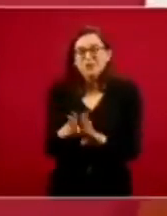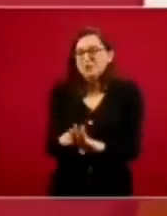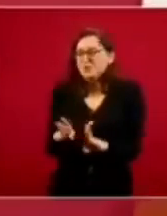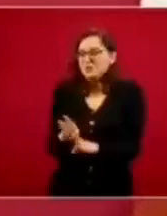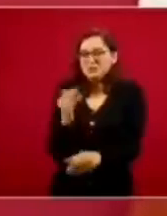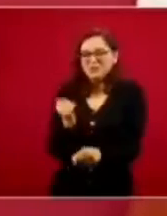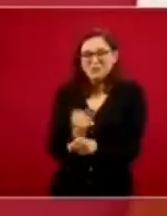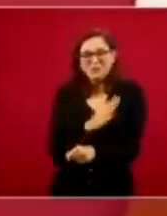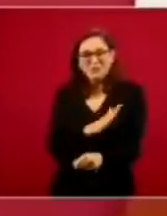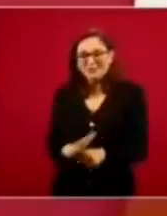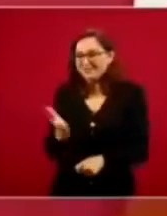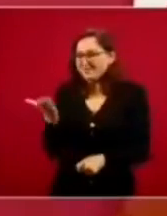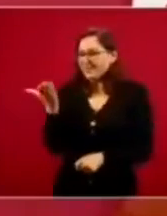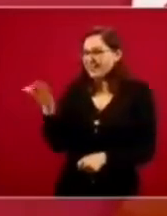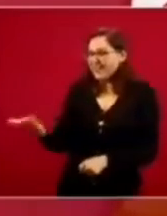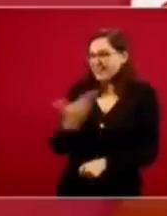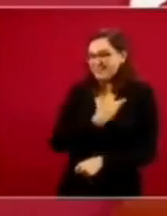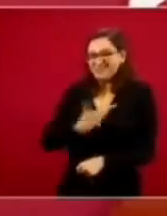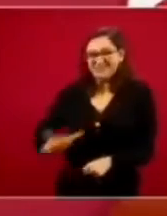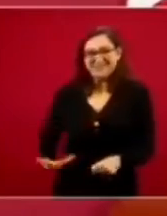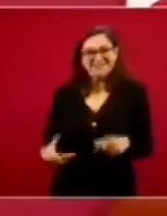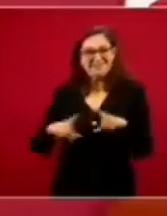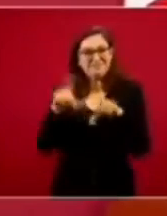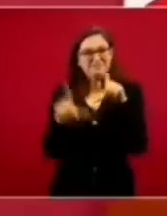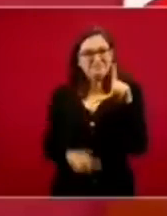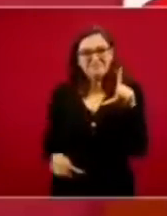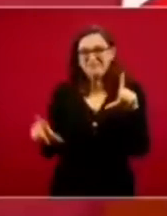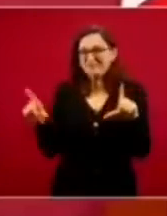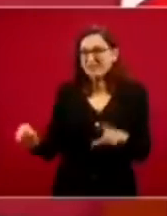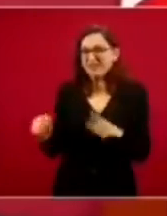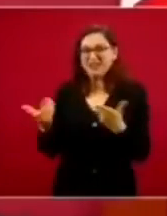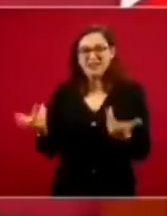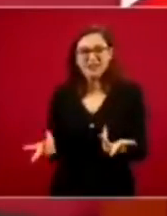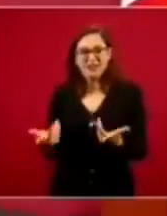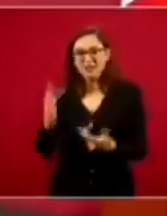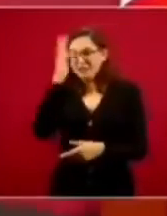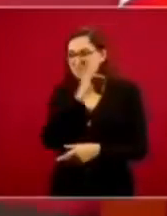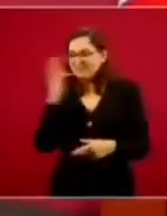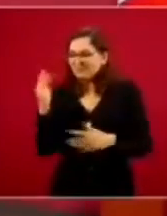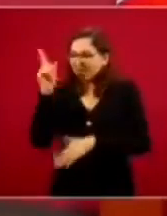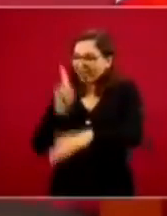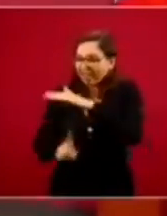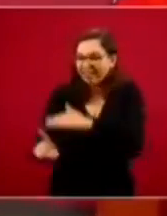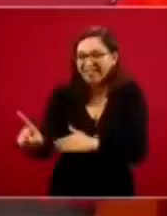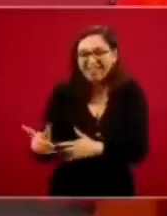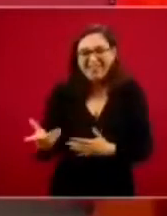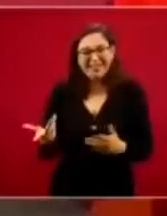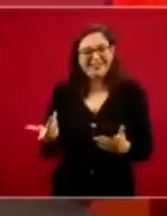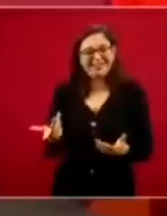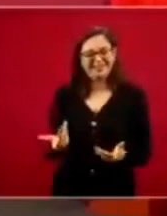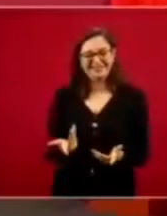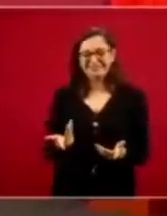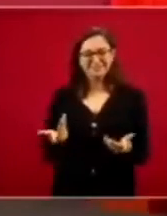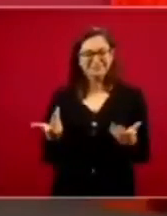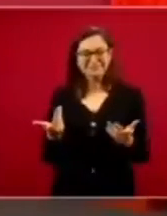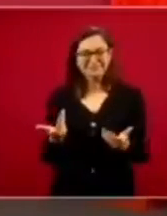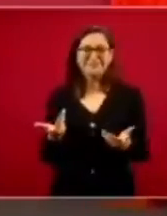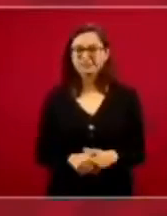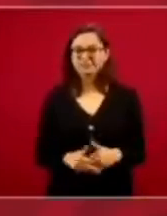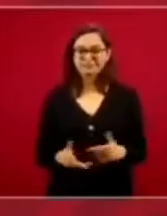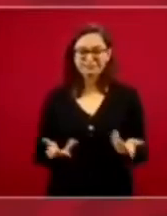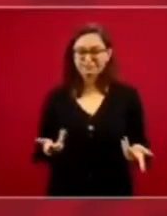Pero eso es lo que caracteriza al